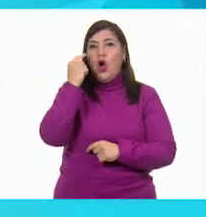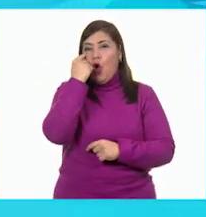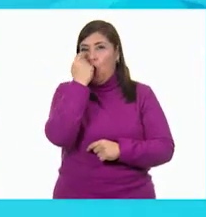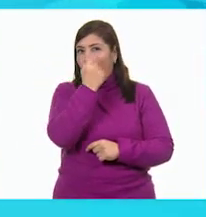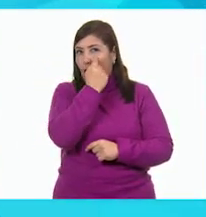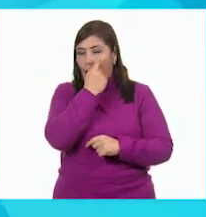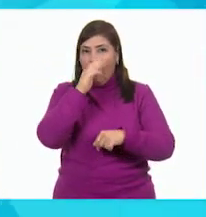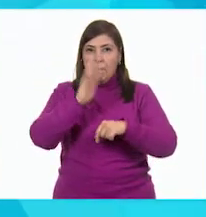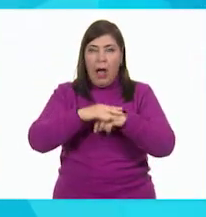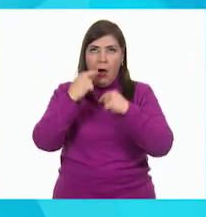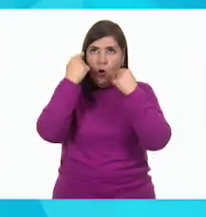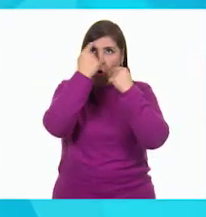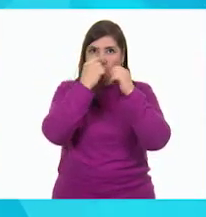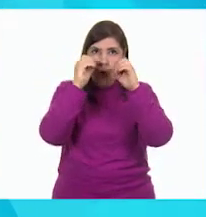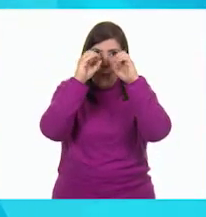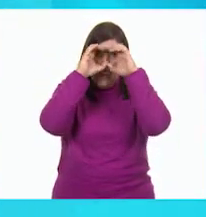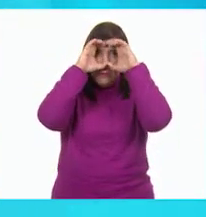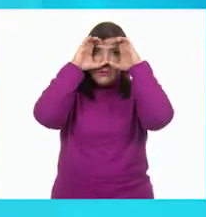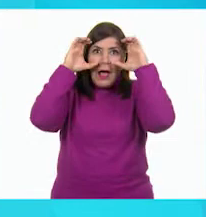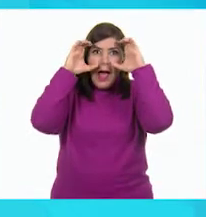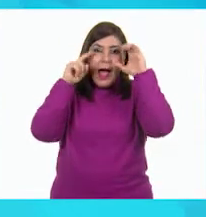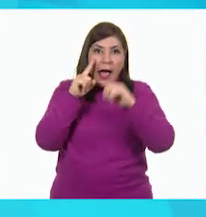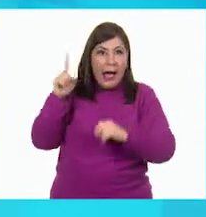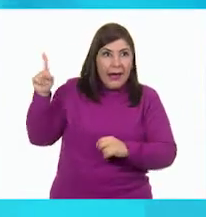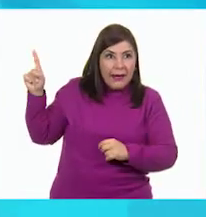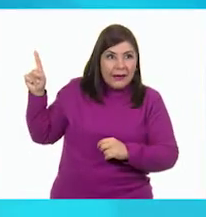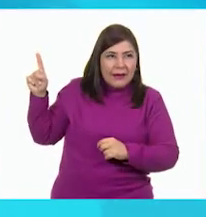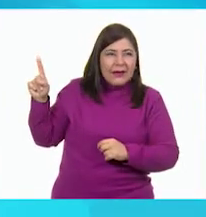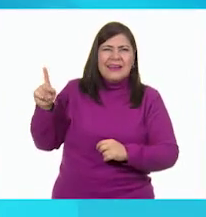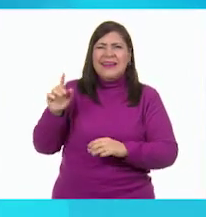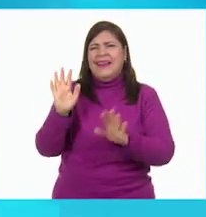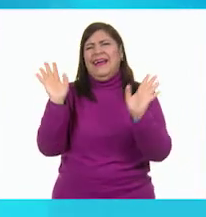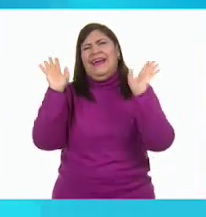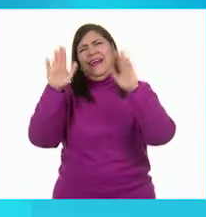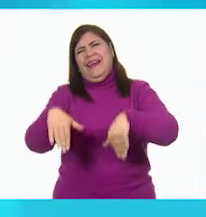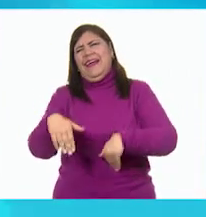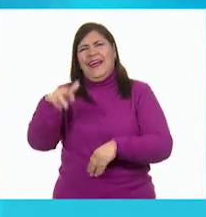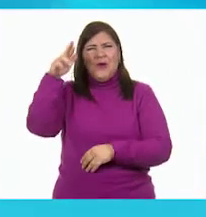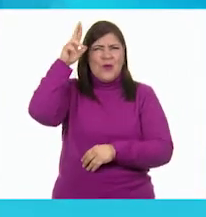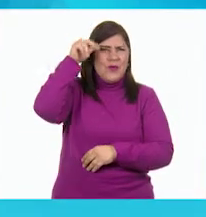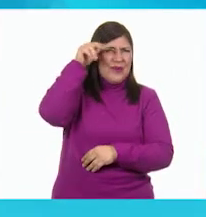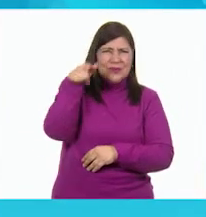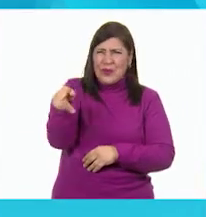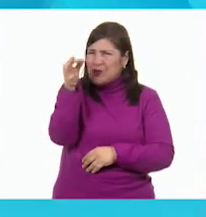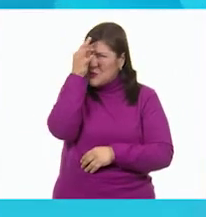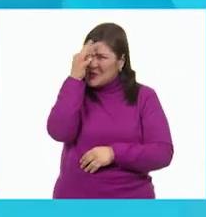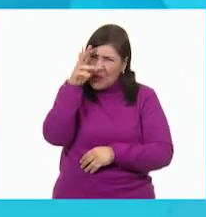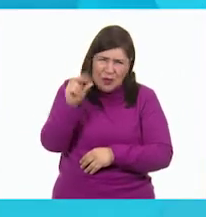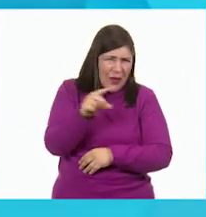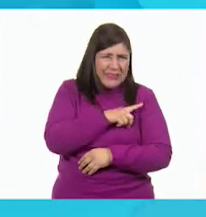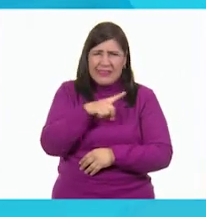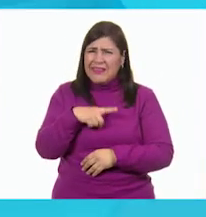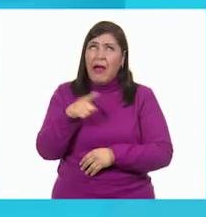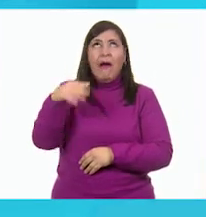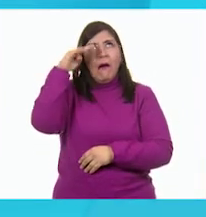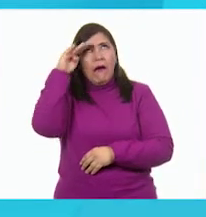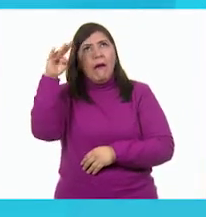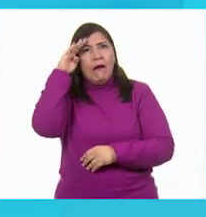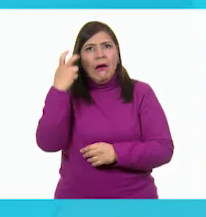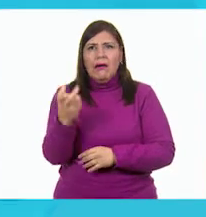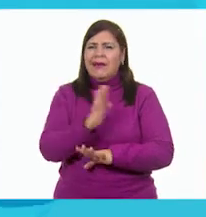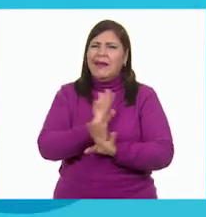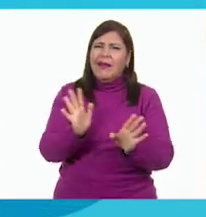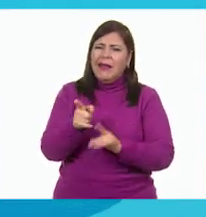redondos. Así y así. Conejo, no seas tontito. Que de conejo